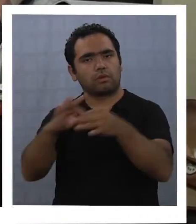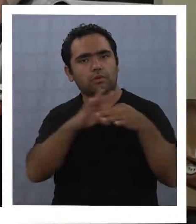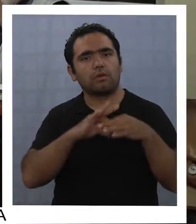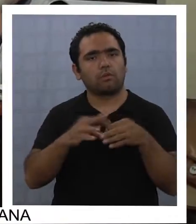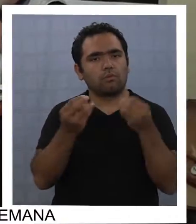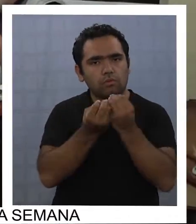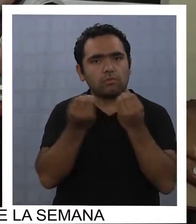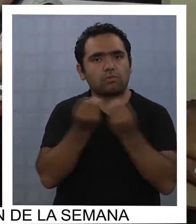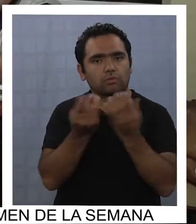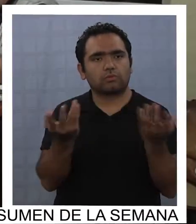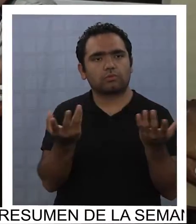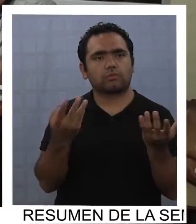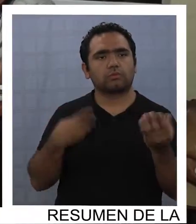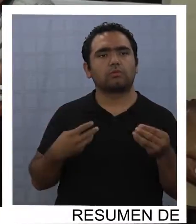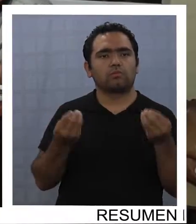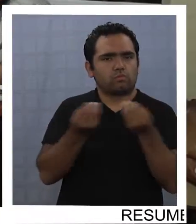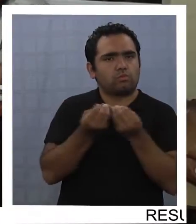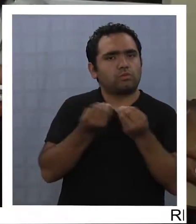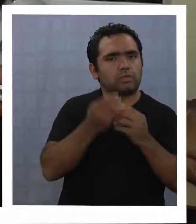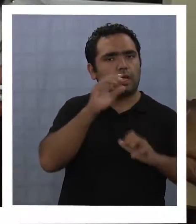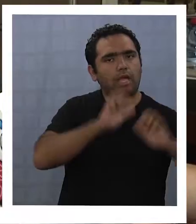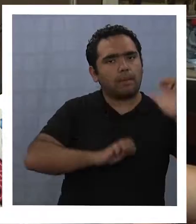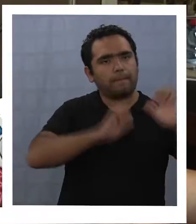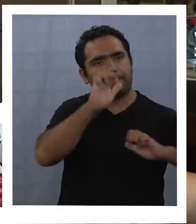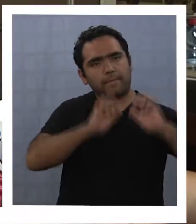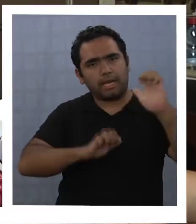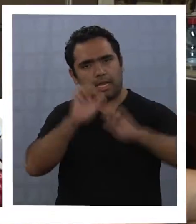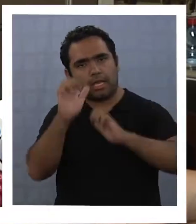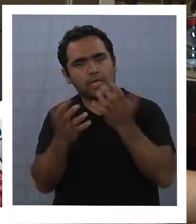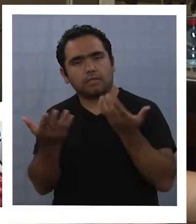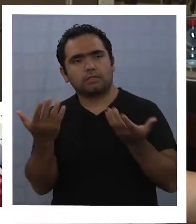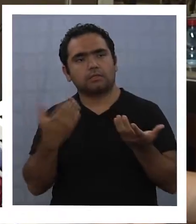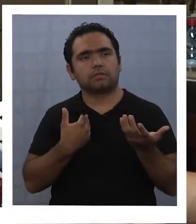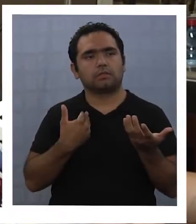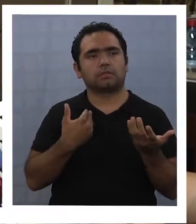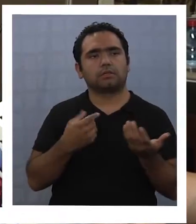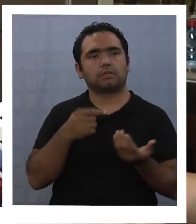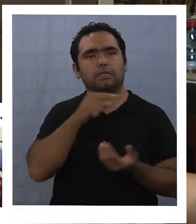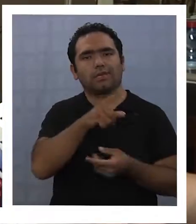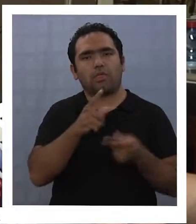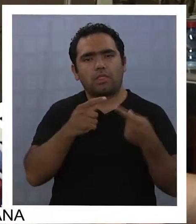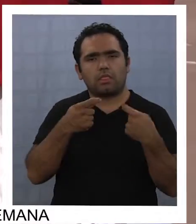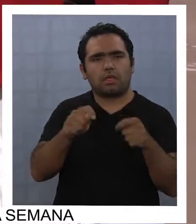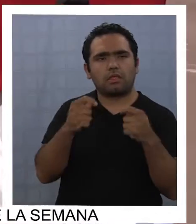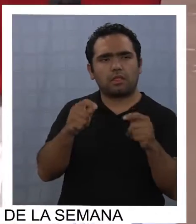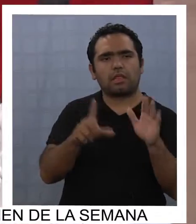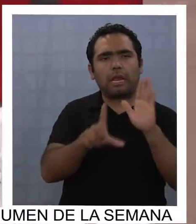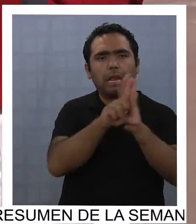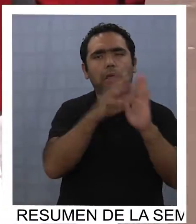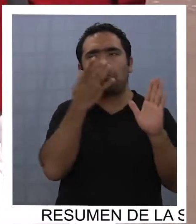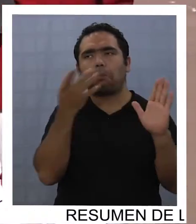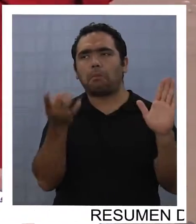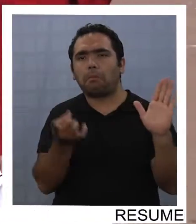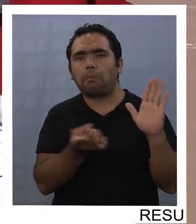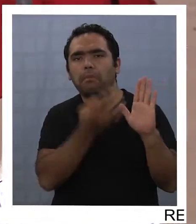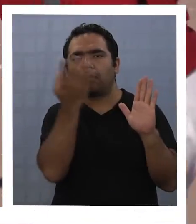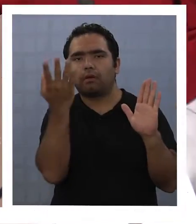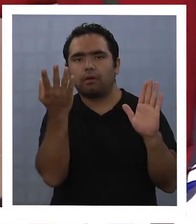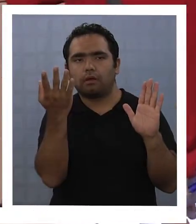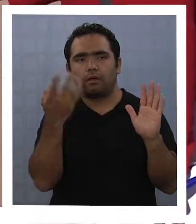específicamente hay muchas empresas que tratan de obviar a veces estos